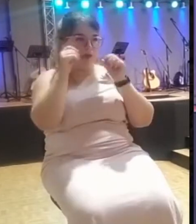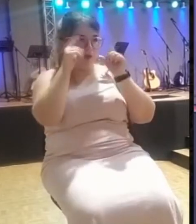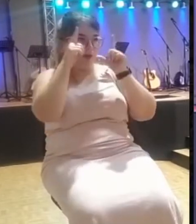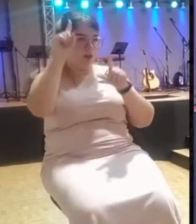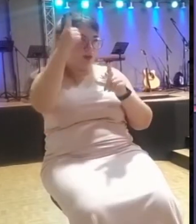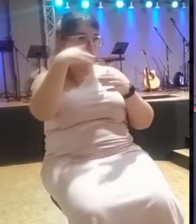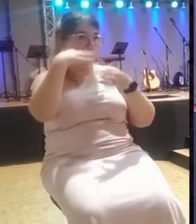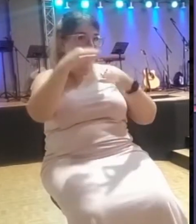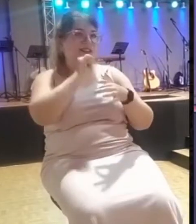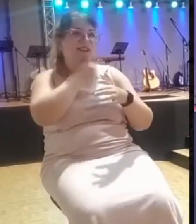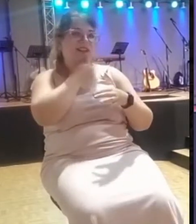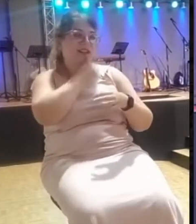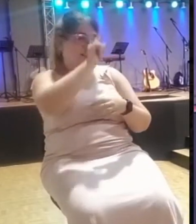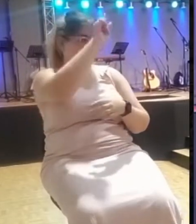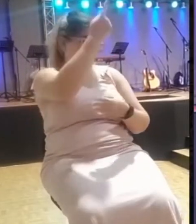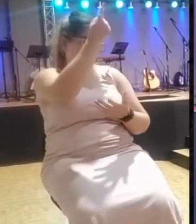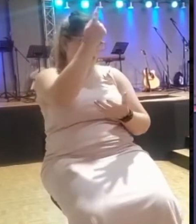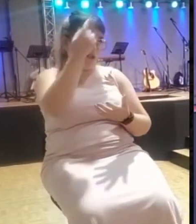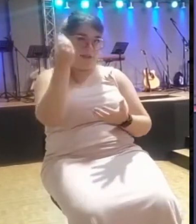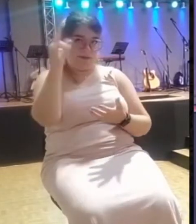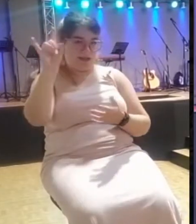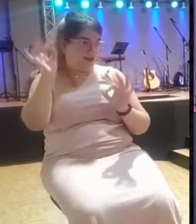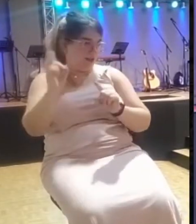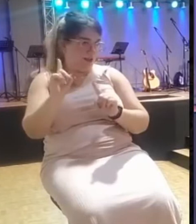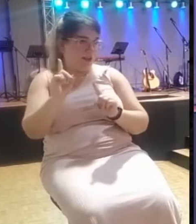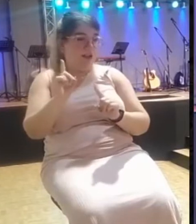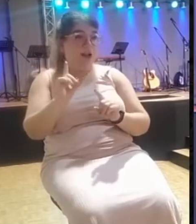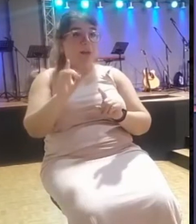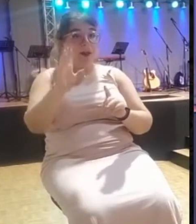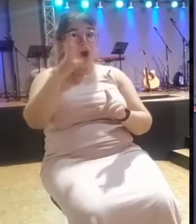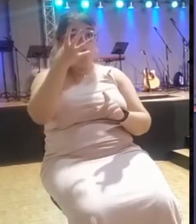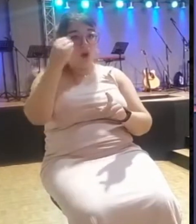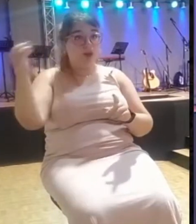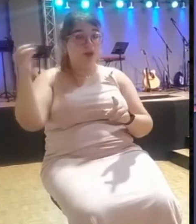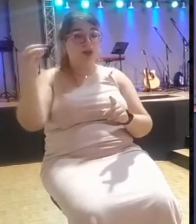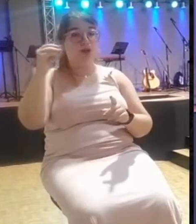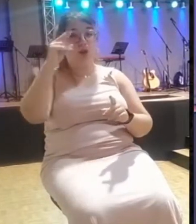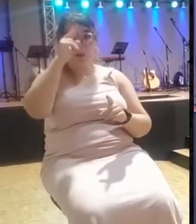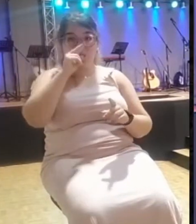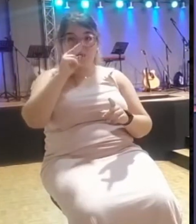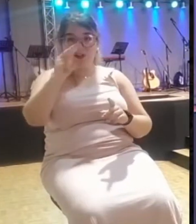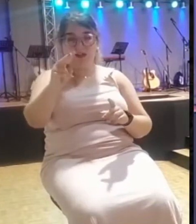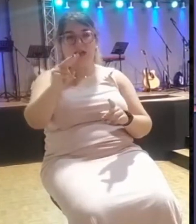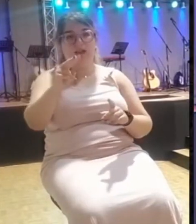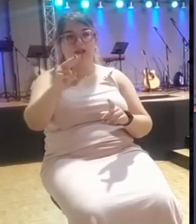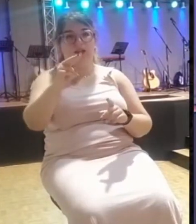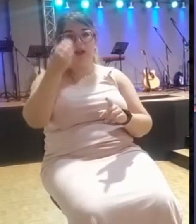verdadero era Jehová. Persiguieron a los 400 profetas de Abel y los mataron.